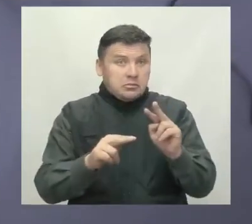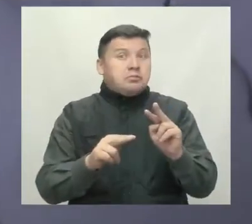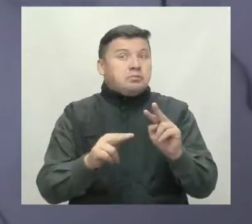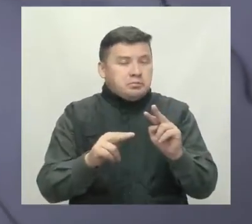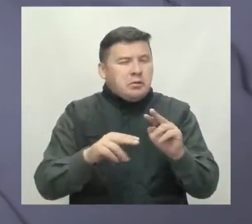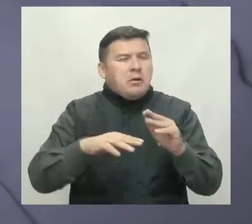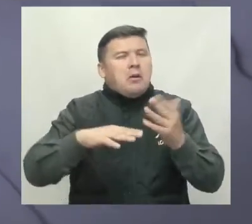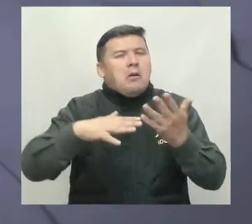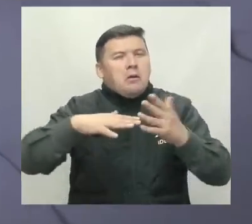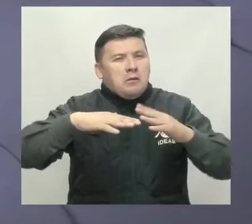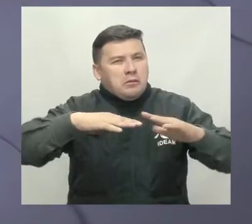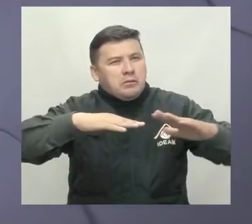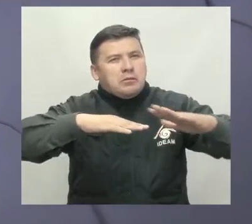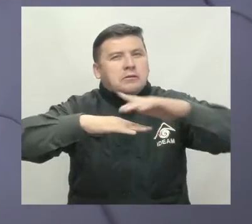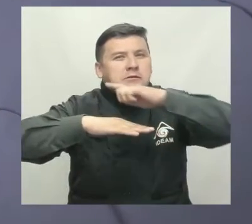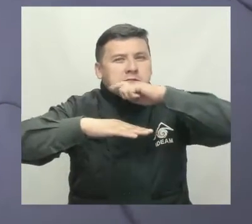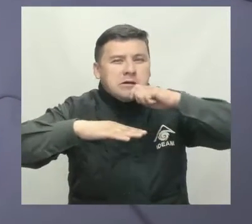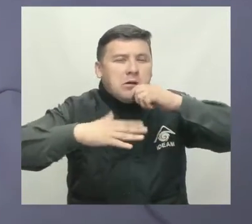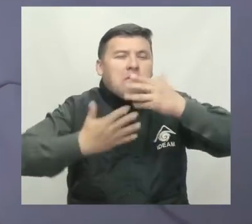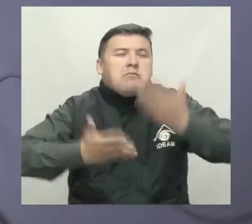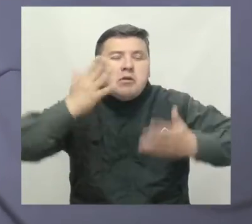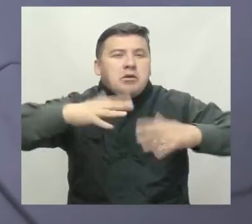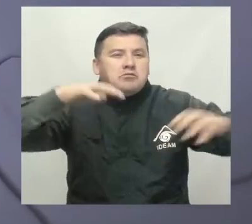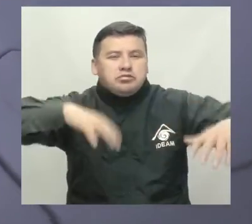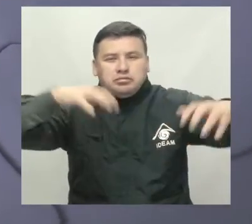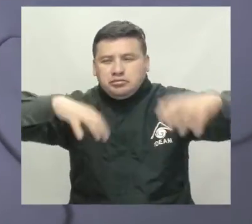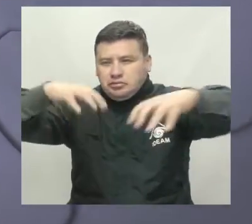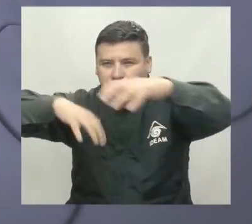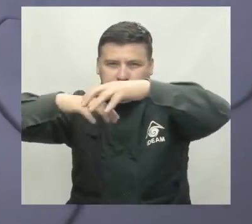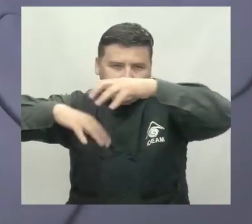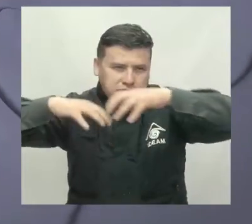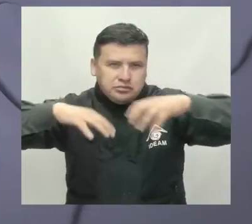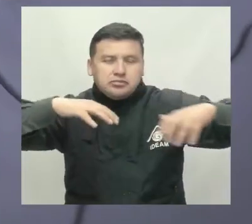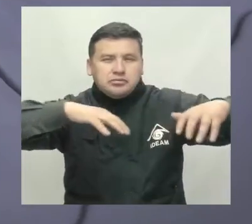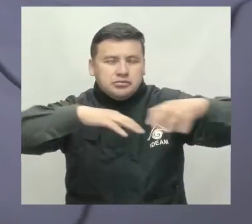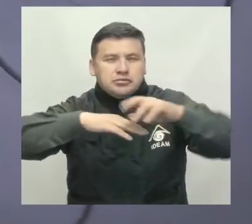lluvias en el oriente de la ciudad y en algunas zonas del norte de la sabana.